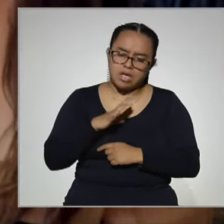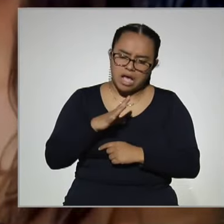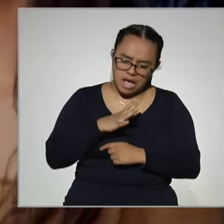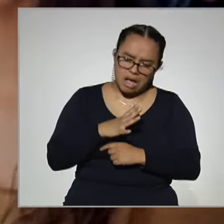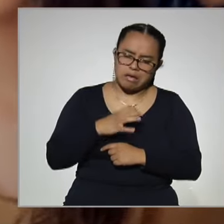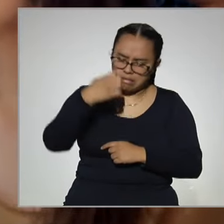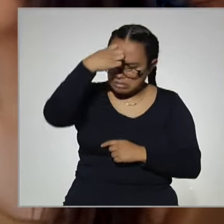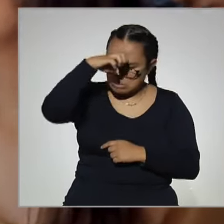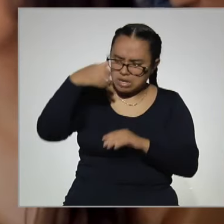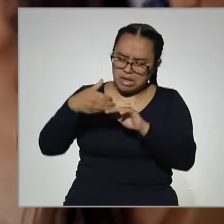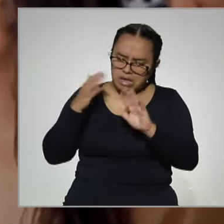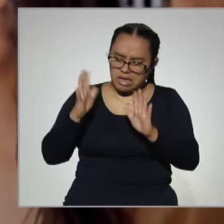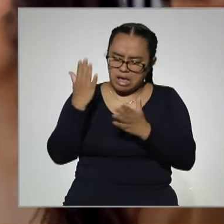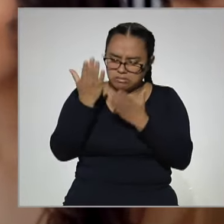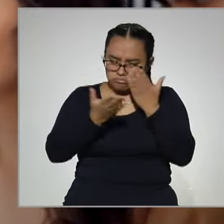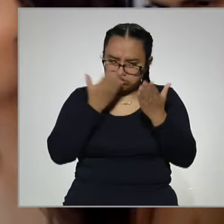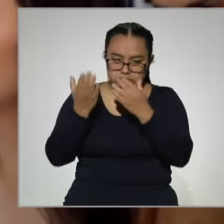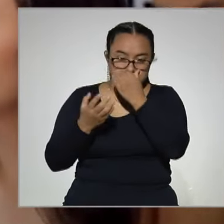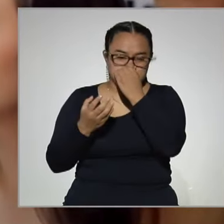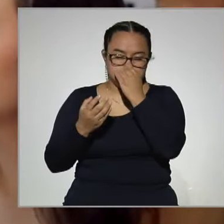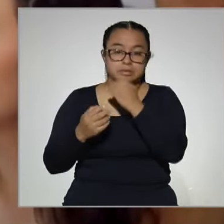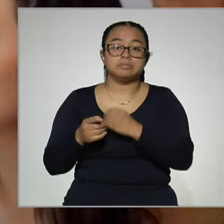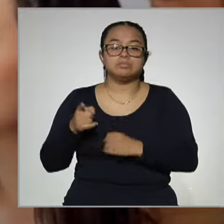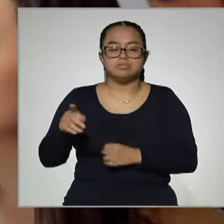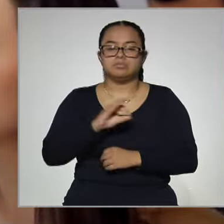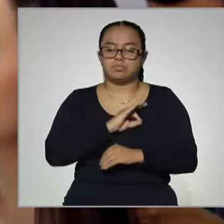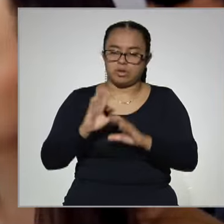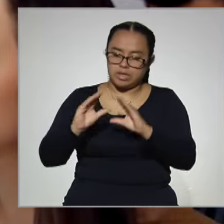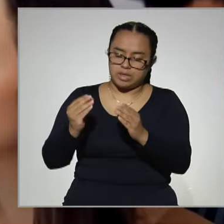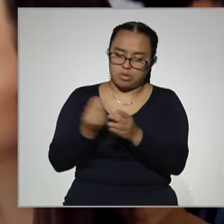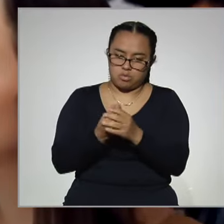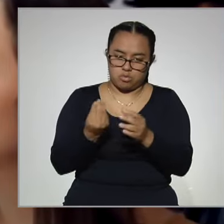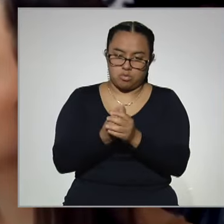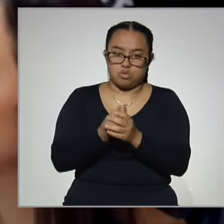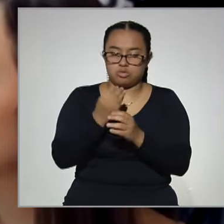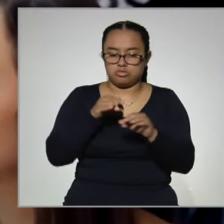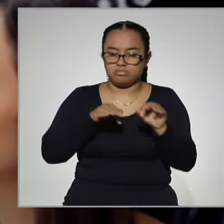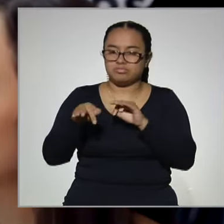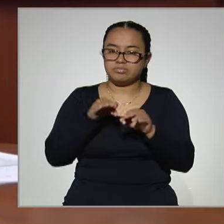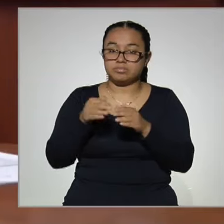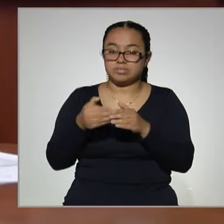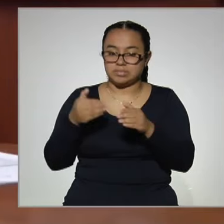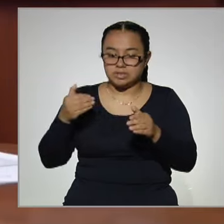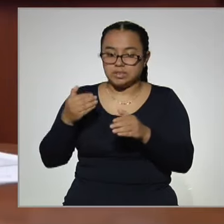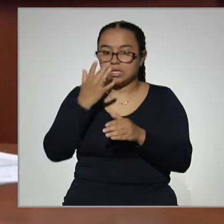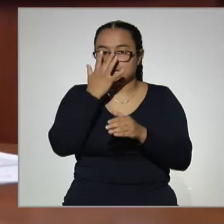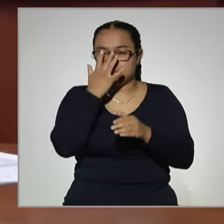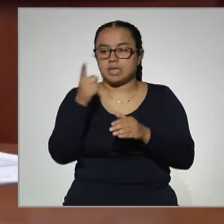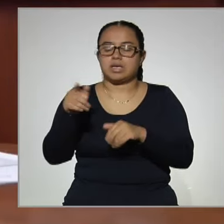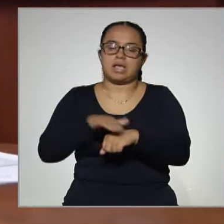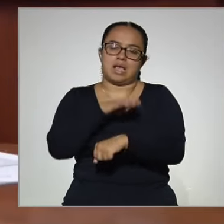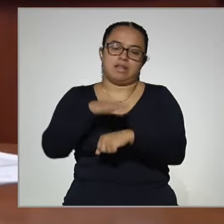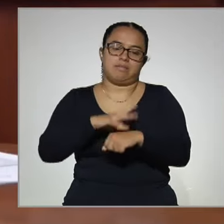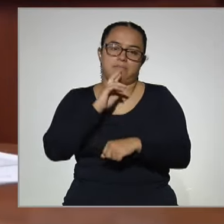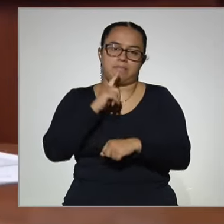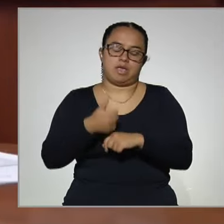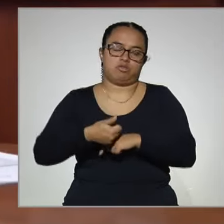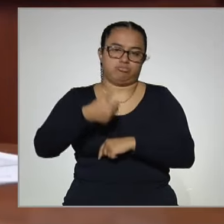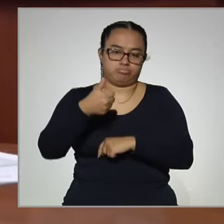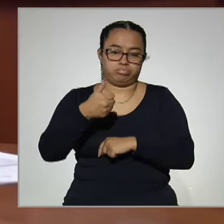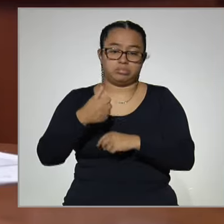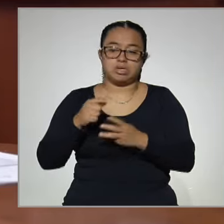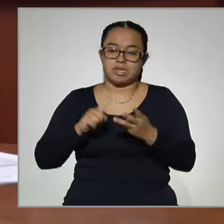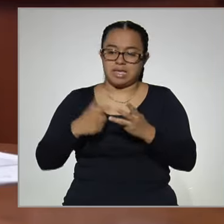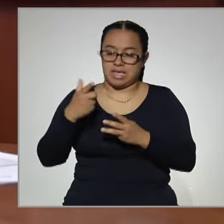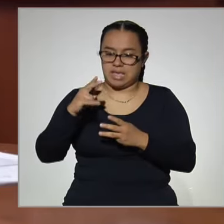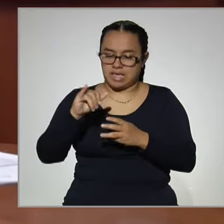conocimiento previo. Puede tener capacitación laboral y eso le permite incrementar su calificación. Resuelve su